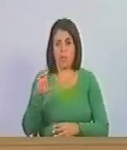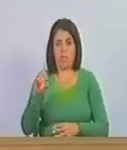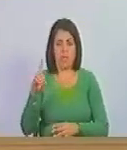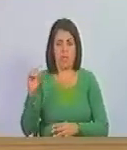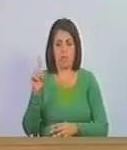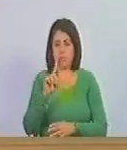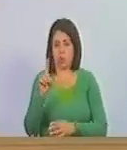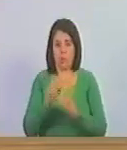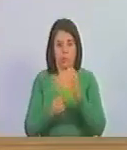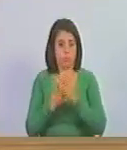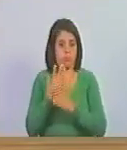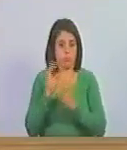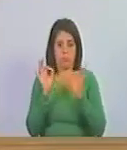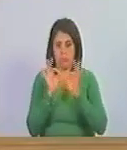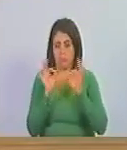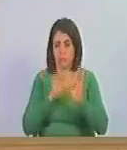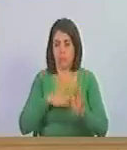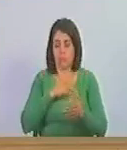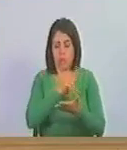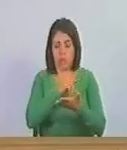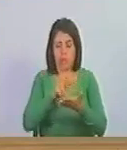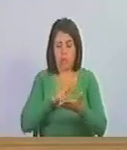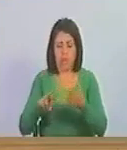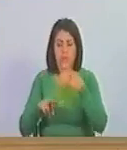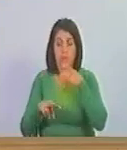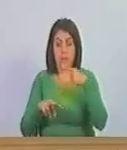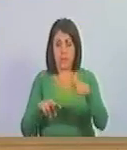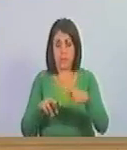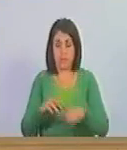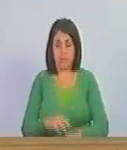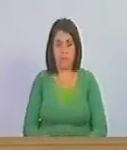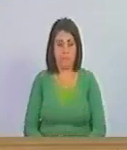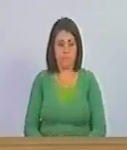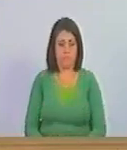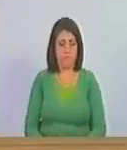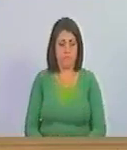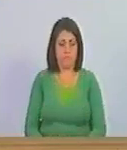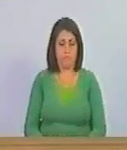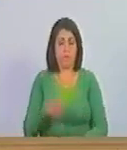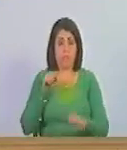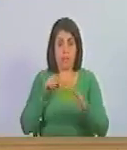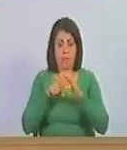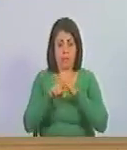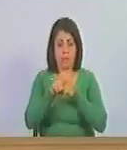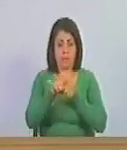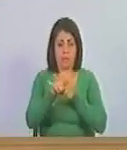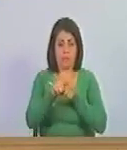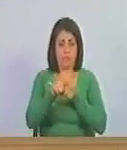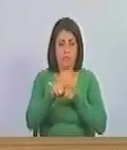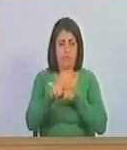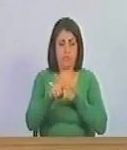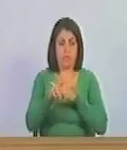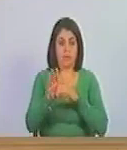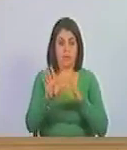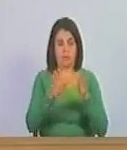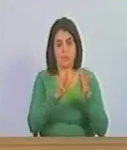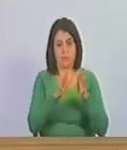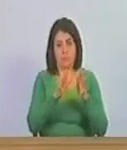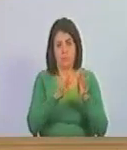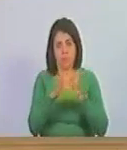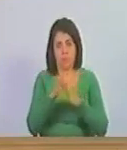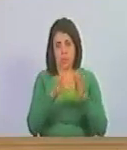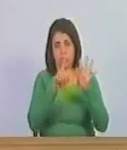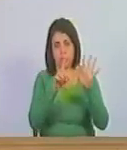en esa relación se puede leer lo siguiente entró en ella por marzo de 67